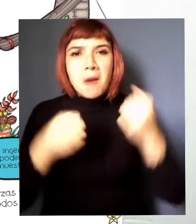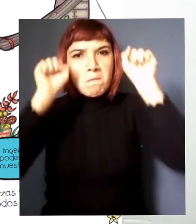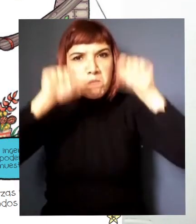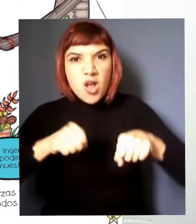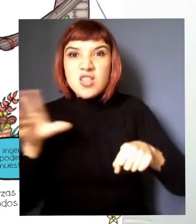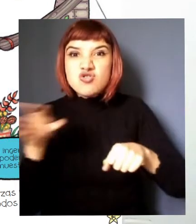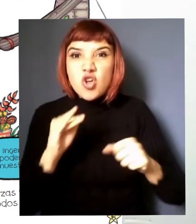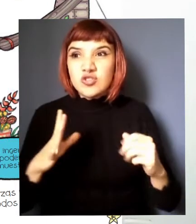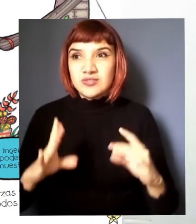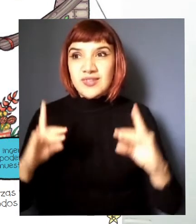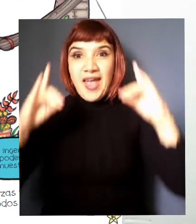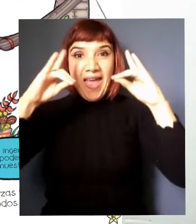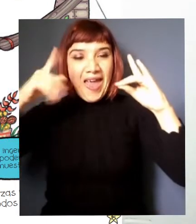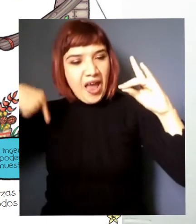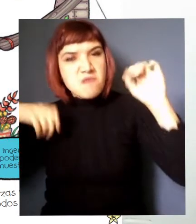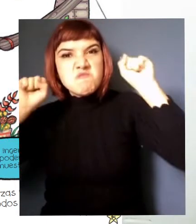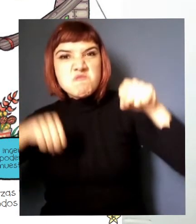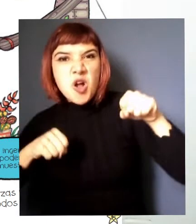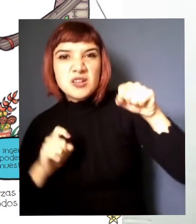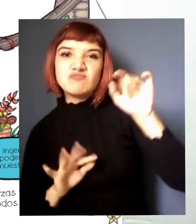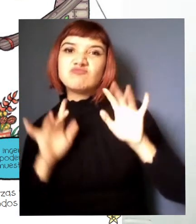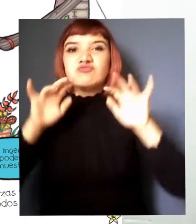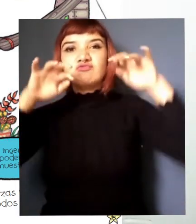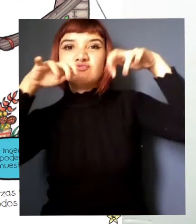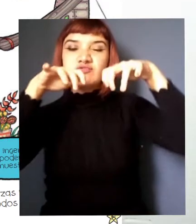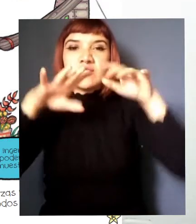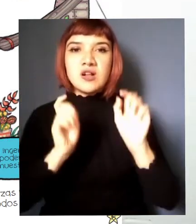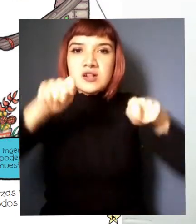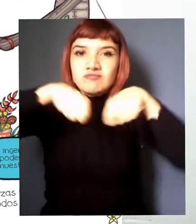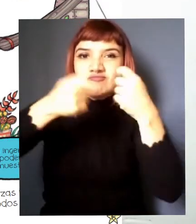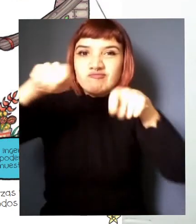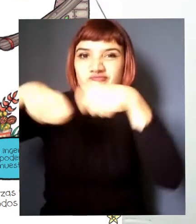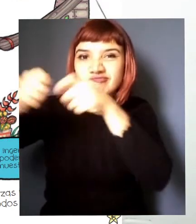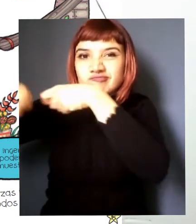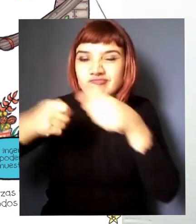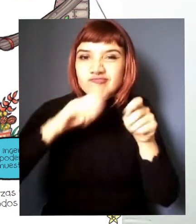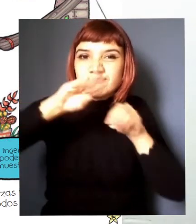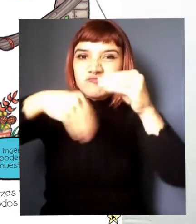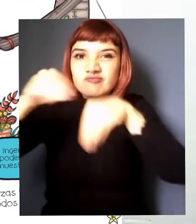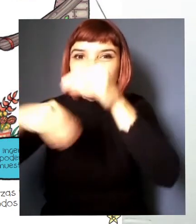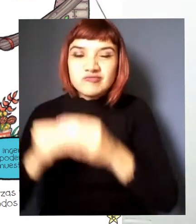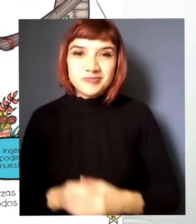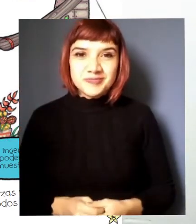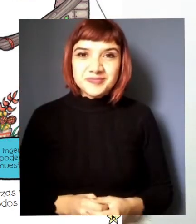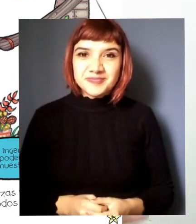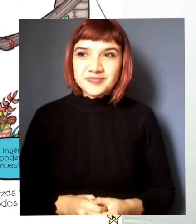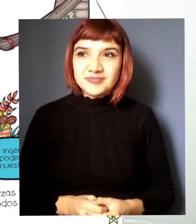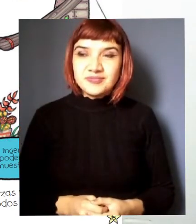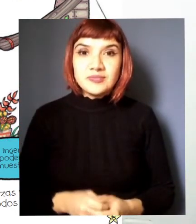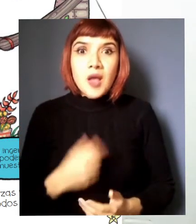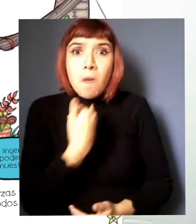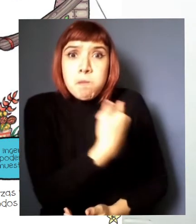juntos nuestra red dicen las perrillizas con palabras y con señas las